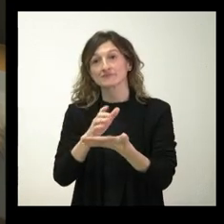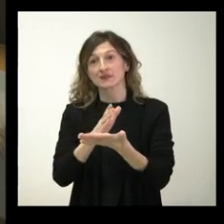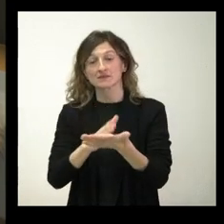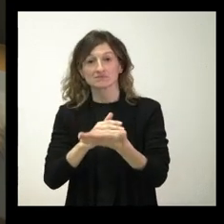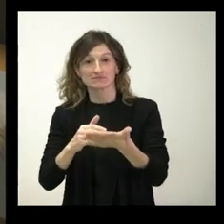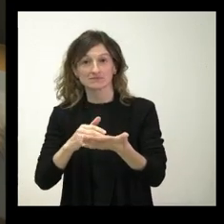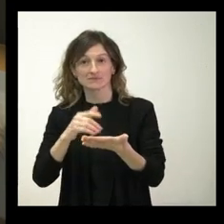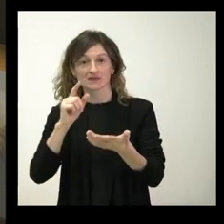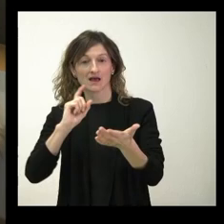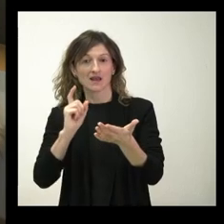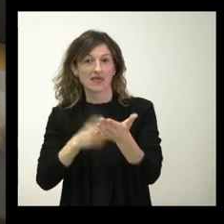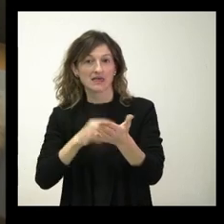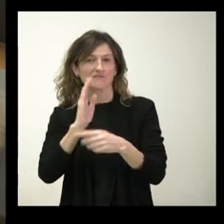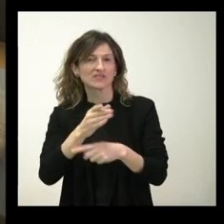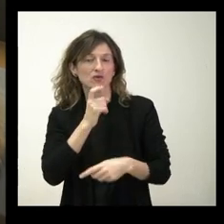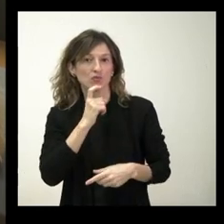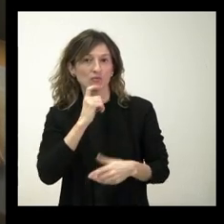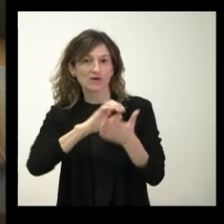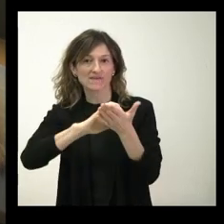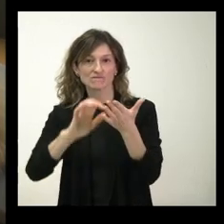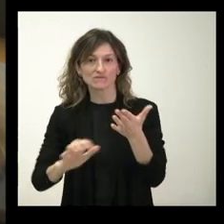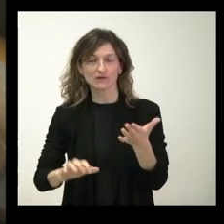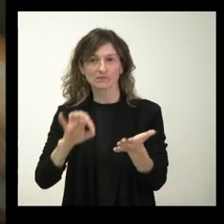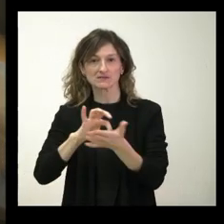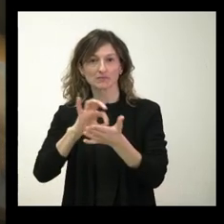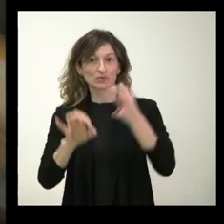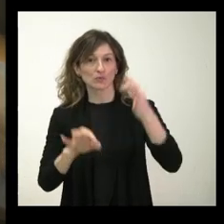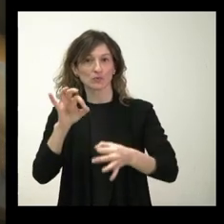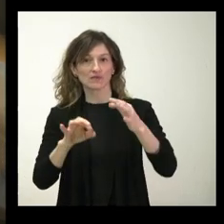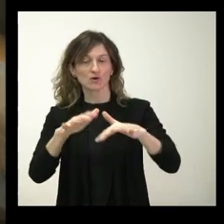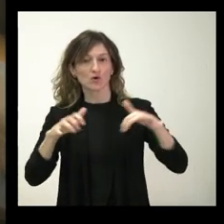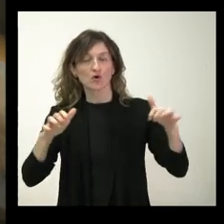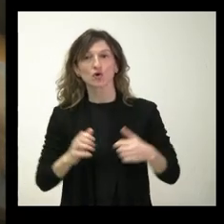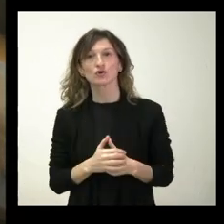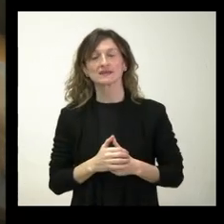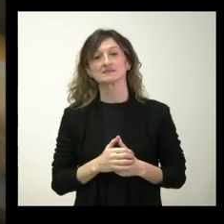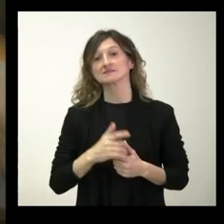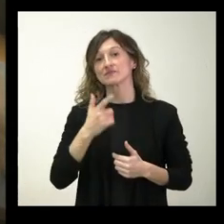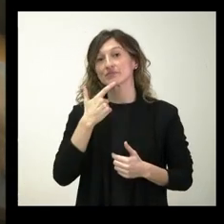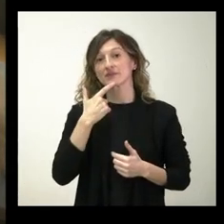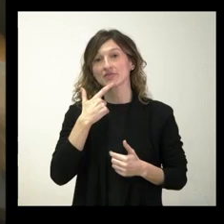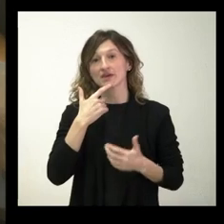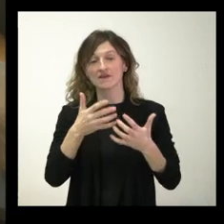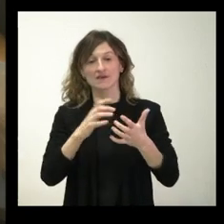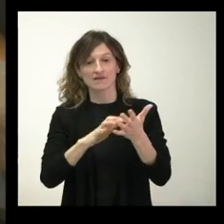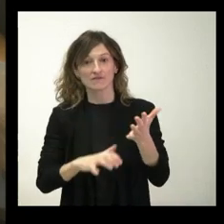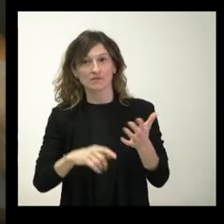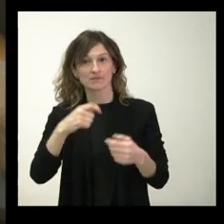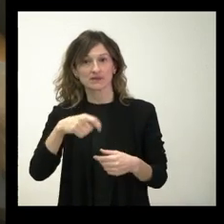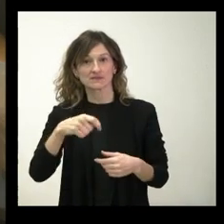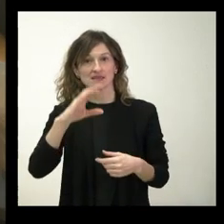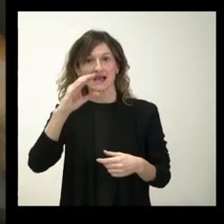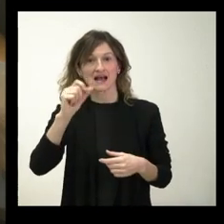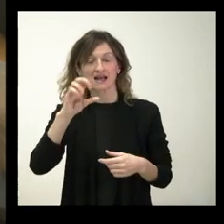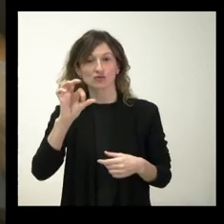su ley, el informe que han emitido los servicios jurídicos de las Cortes, en el que dice que el presidente de las Cortes, Carlos Poyán,